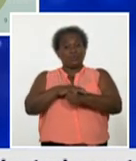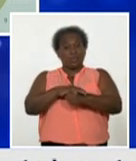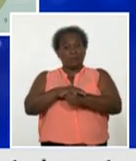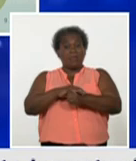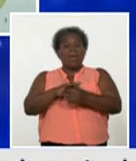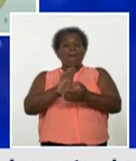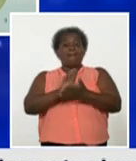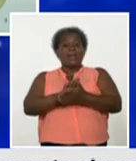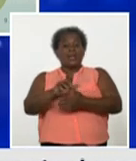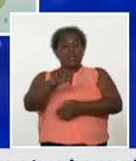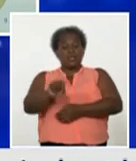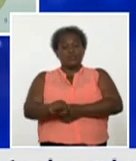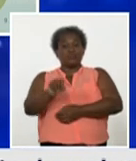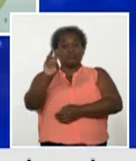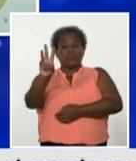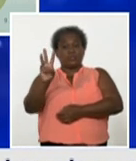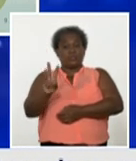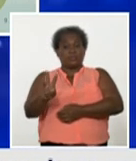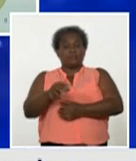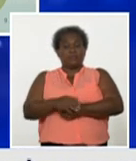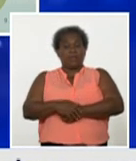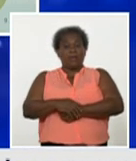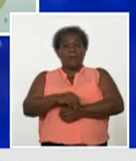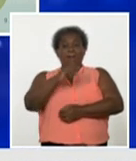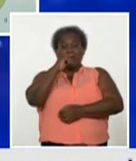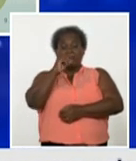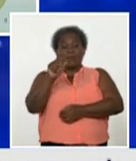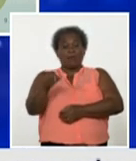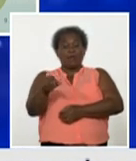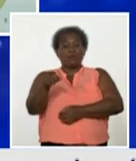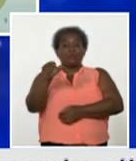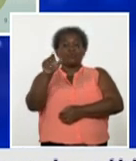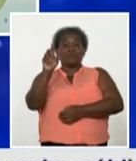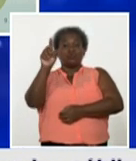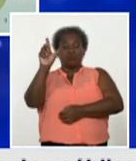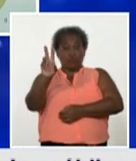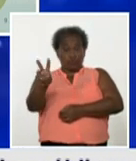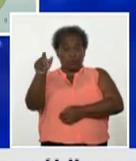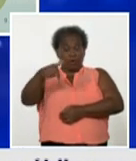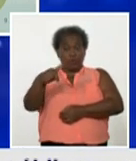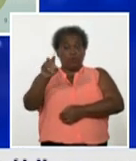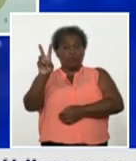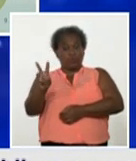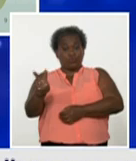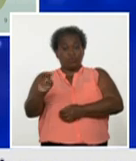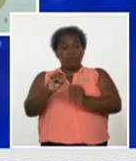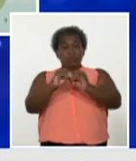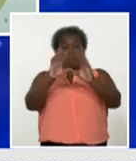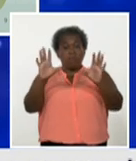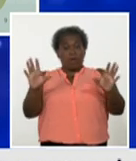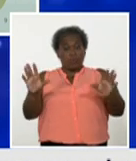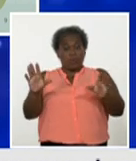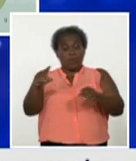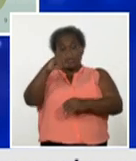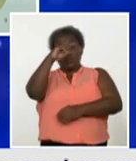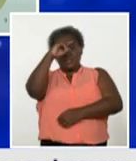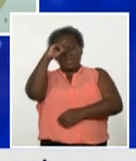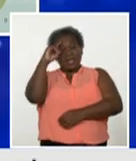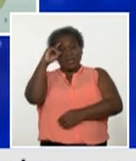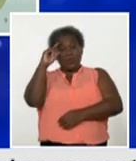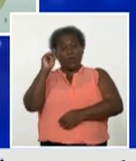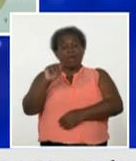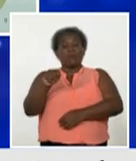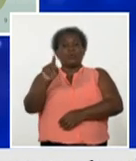sur con tres cada uno batabanó y jaruco con dos cada uno y madruga y san nicolás de bari con uno